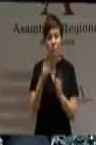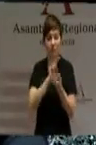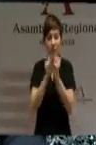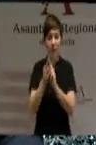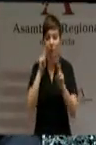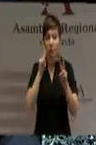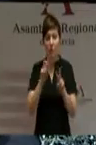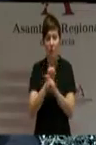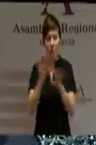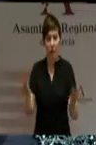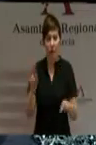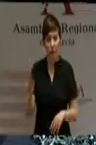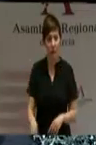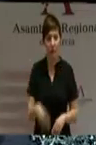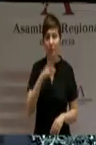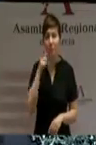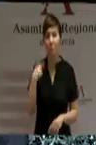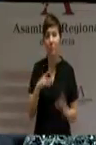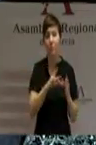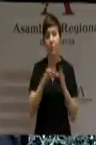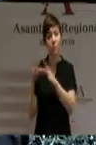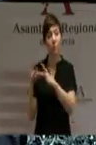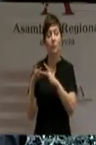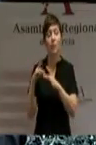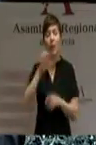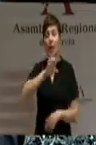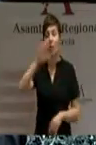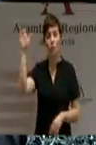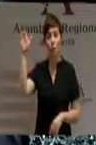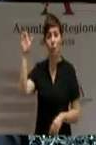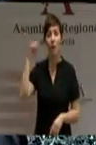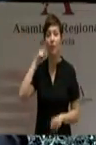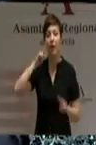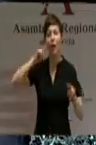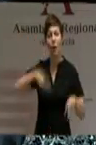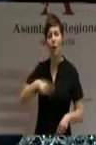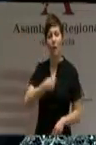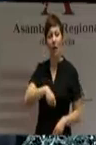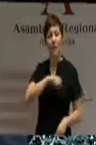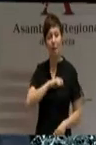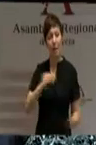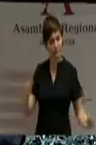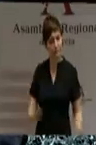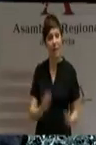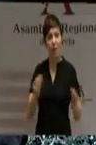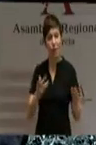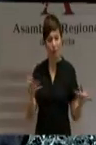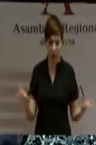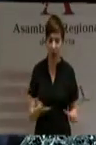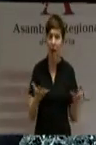confianza porque los dirigentes de los países de Europa reconocen nuestras acciones y nos animan a seguir así.